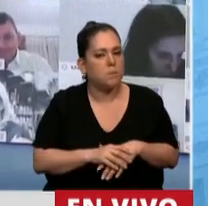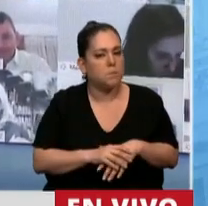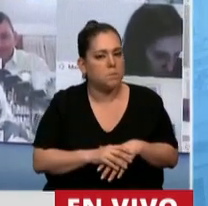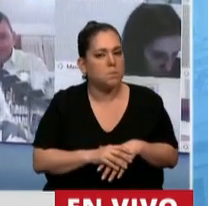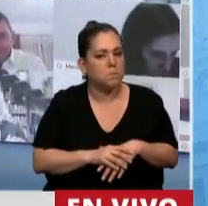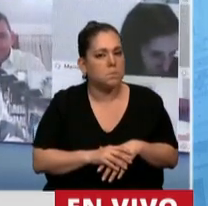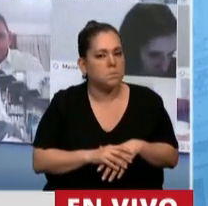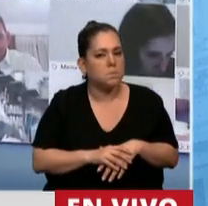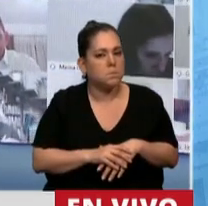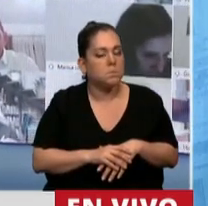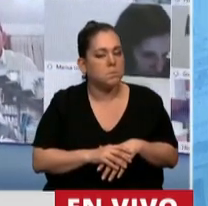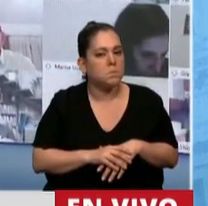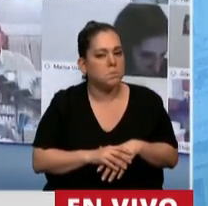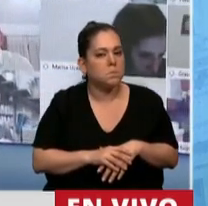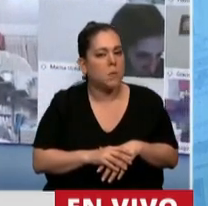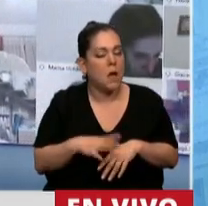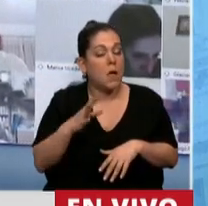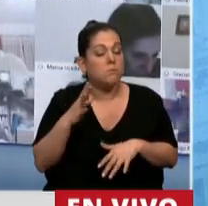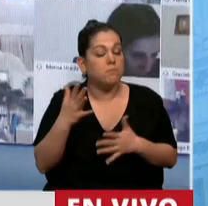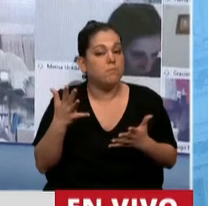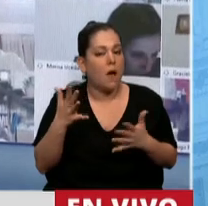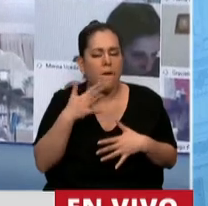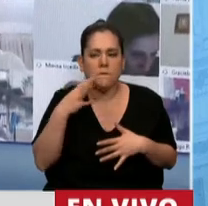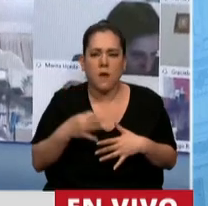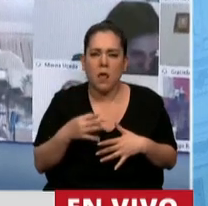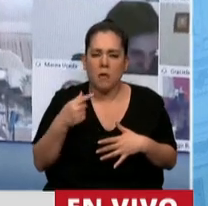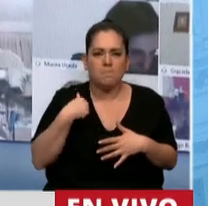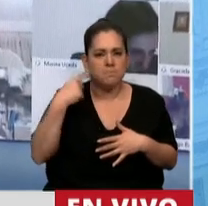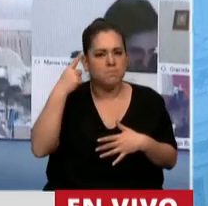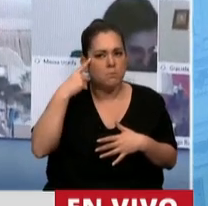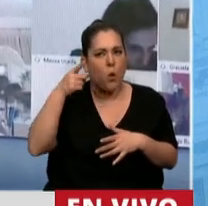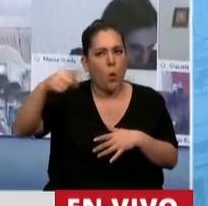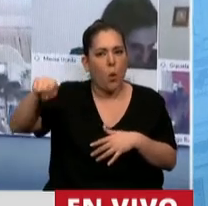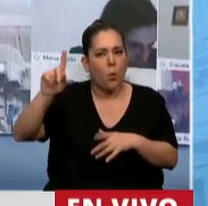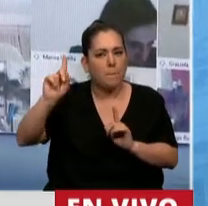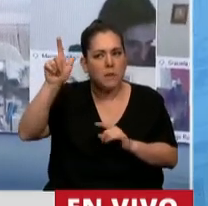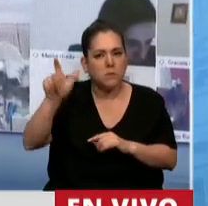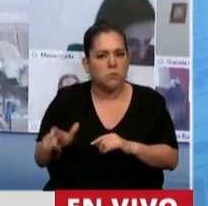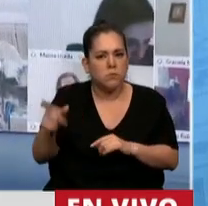Y es una cosa muy curiosa, las contradicciones que me imagino se le debe plantear a usted,